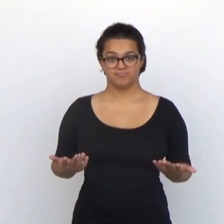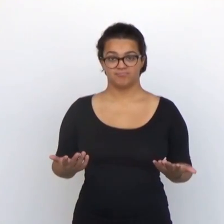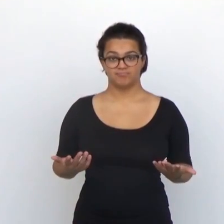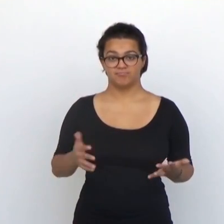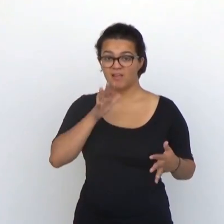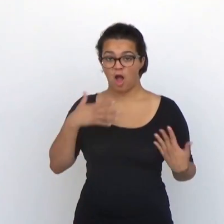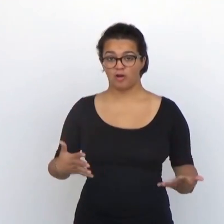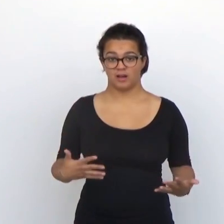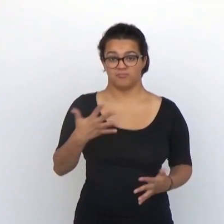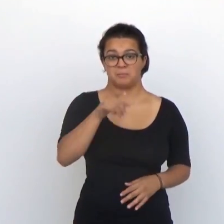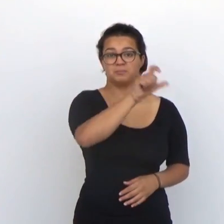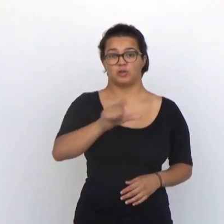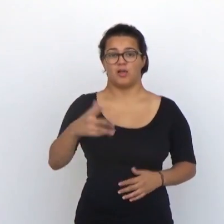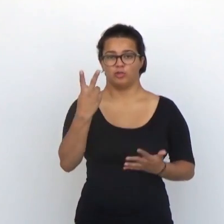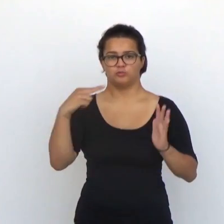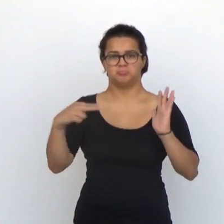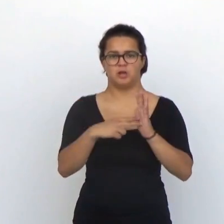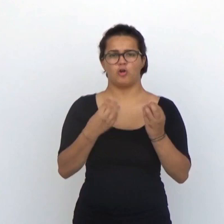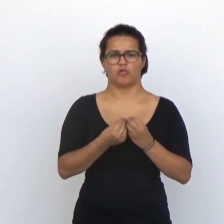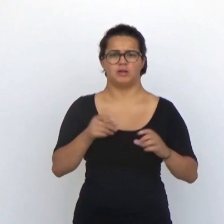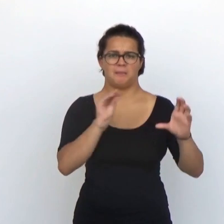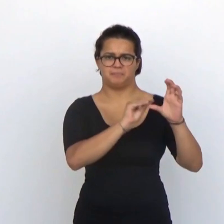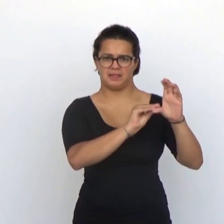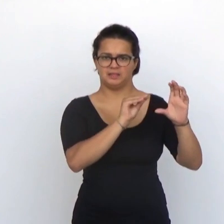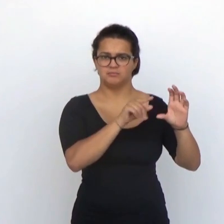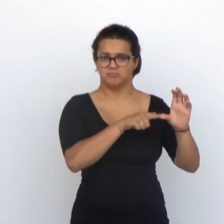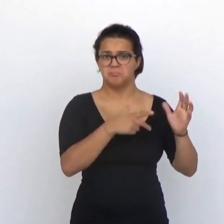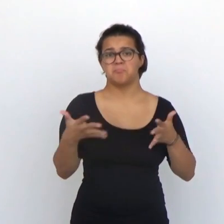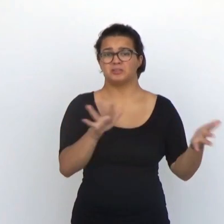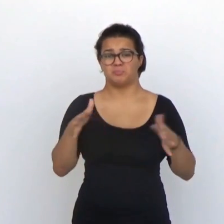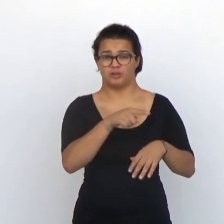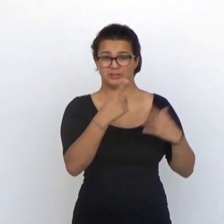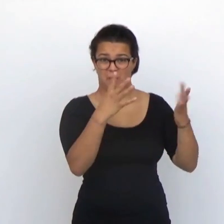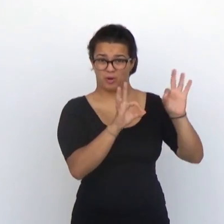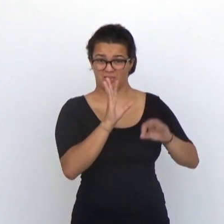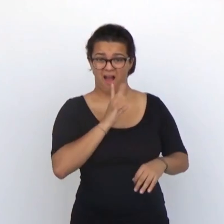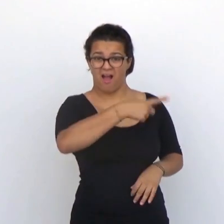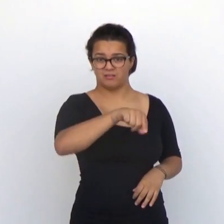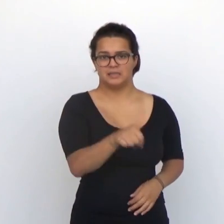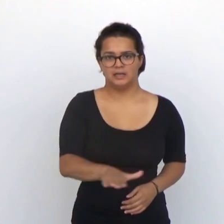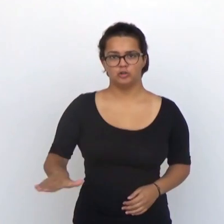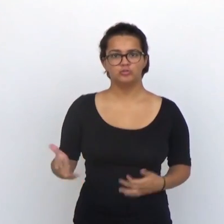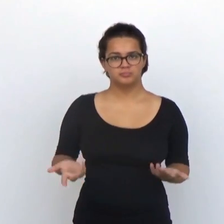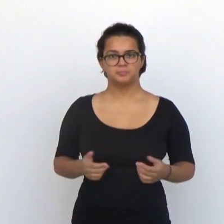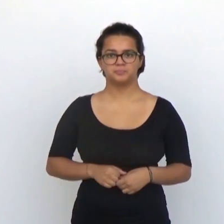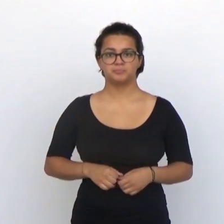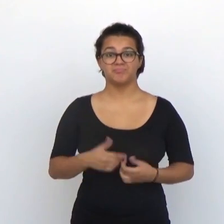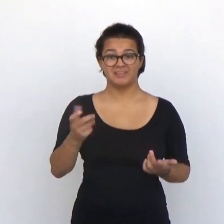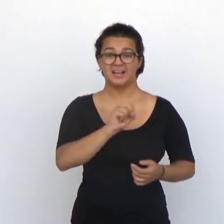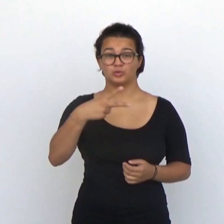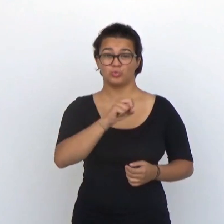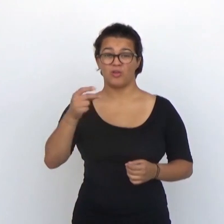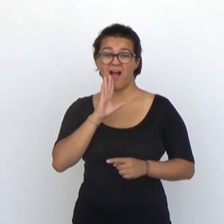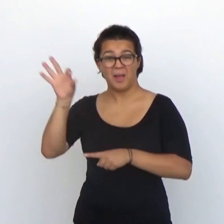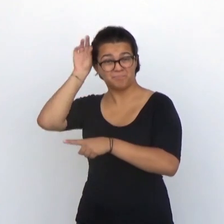Hoy hay en todo el mundo unas 2.000 personas con implantes crompencefálicos. Aproximadamente el 10% son niños. En